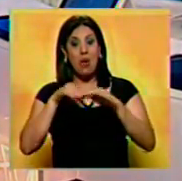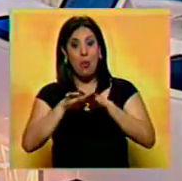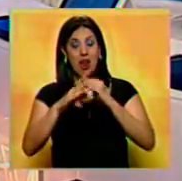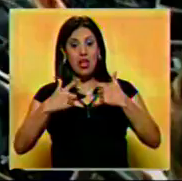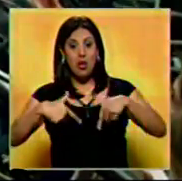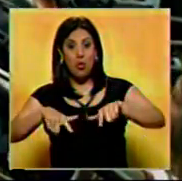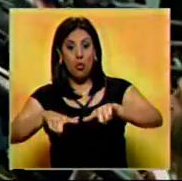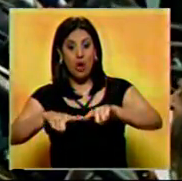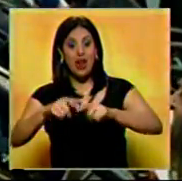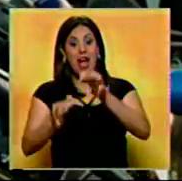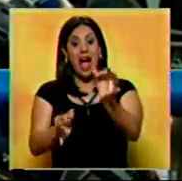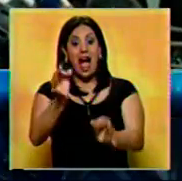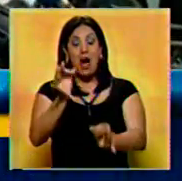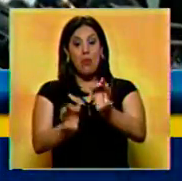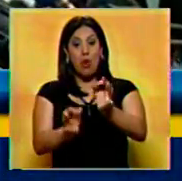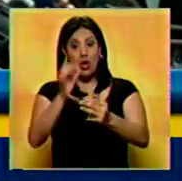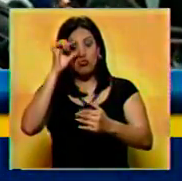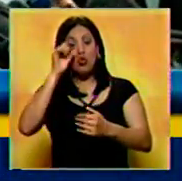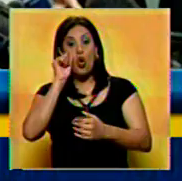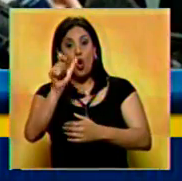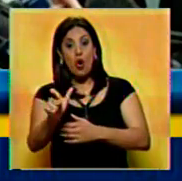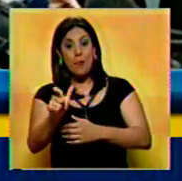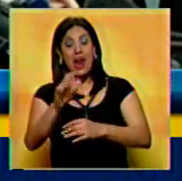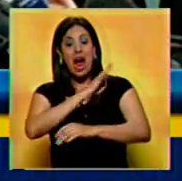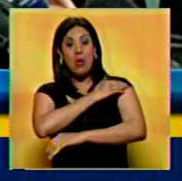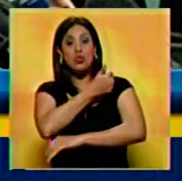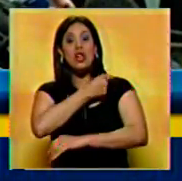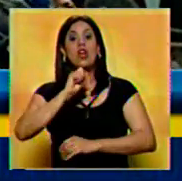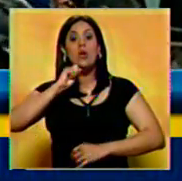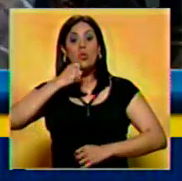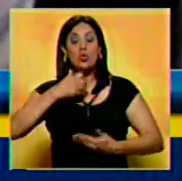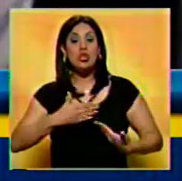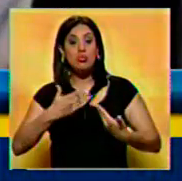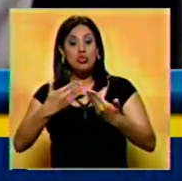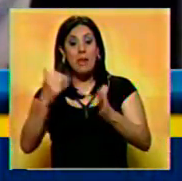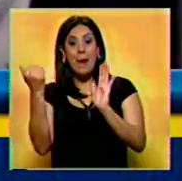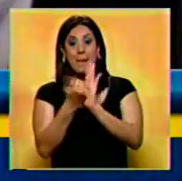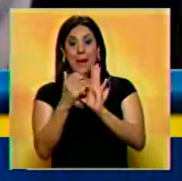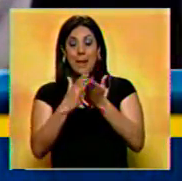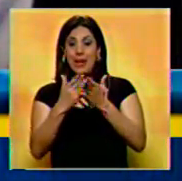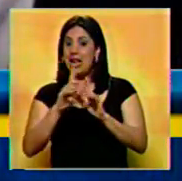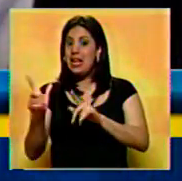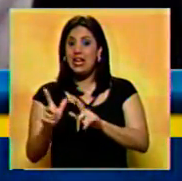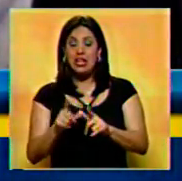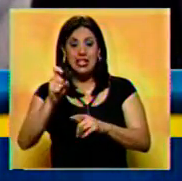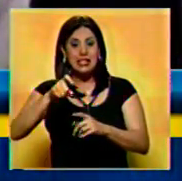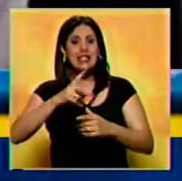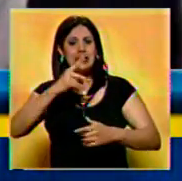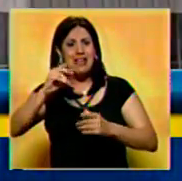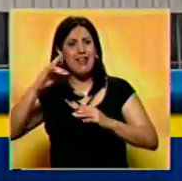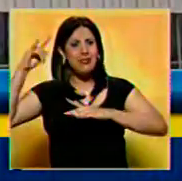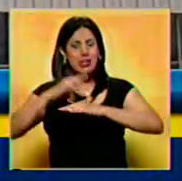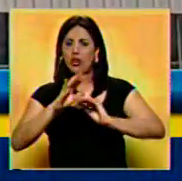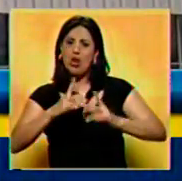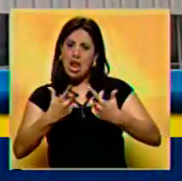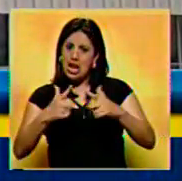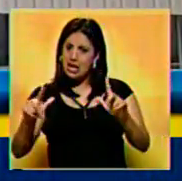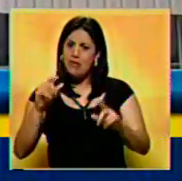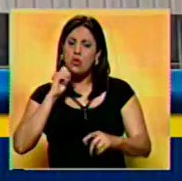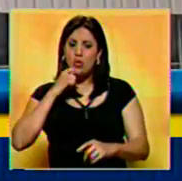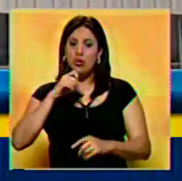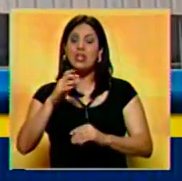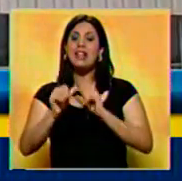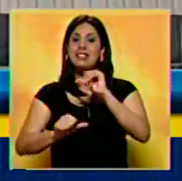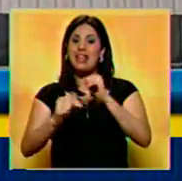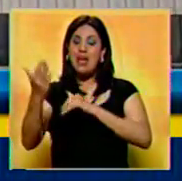temporal. El abogado de Snowden informó que las autoridades rusas le entregaron los papeles necesarios para salir de la zona de tránsito, en el que